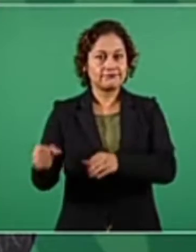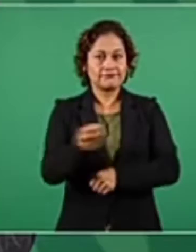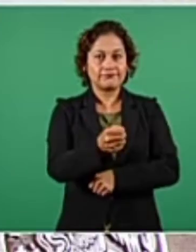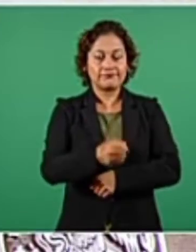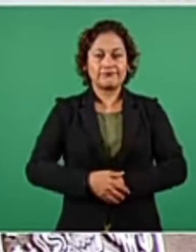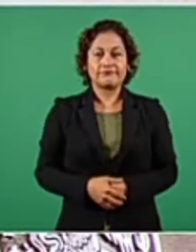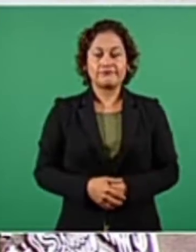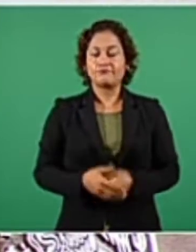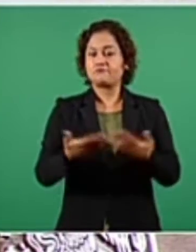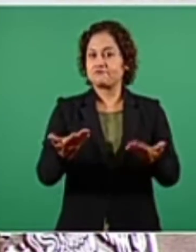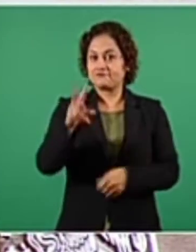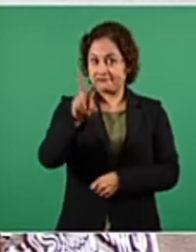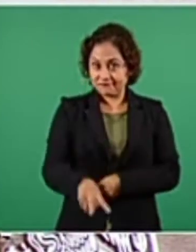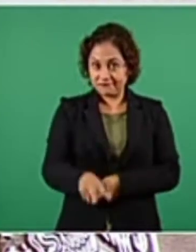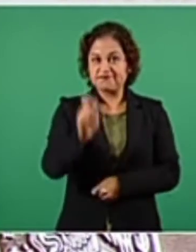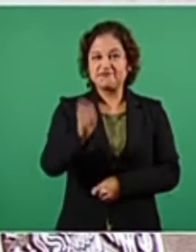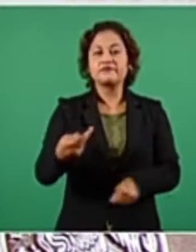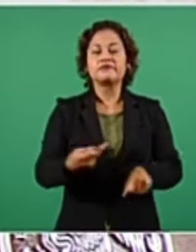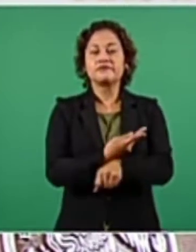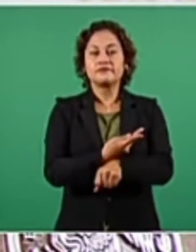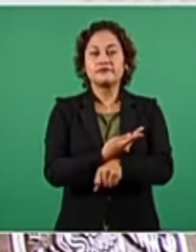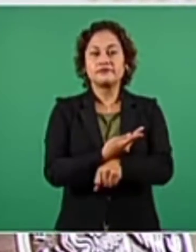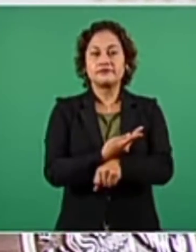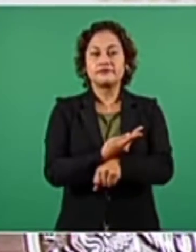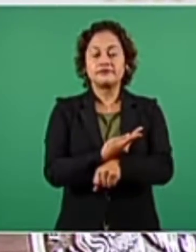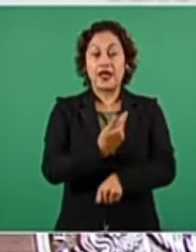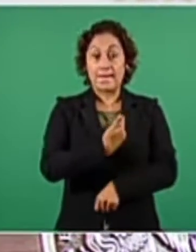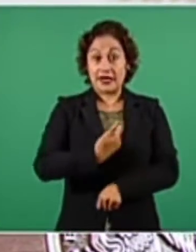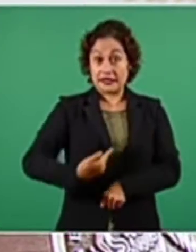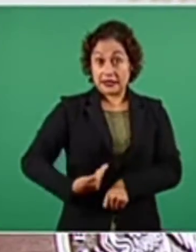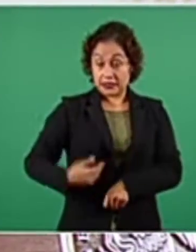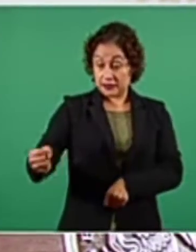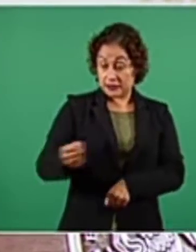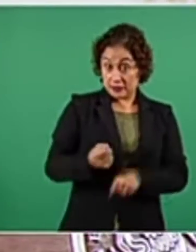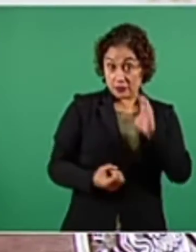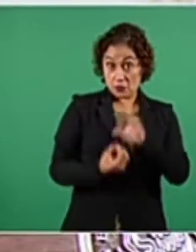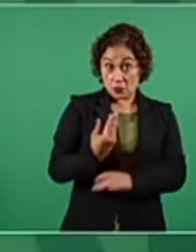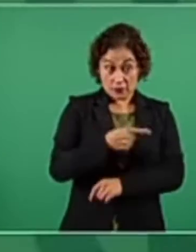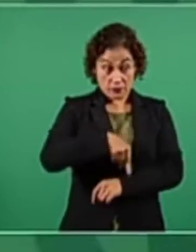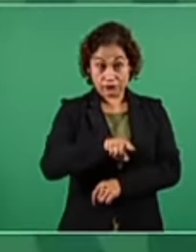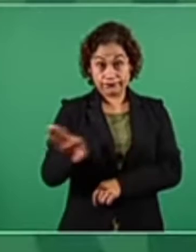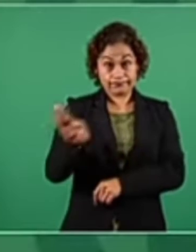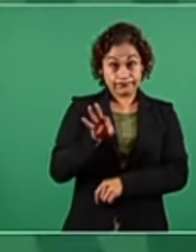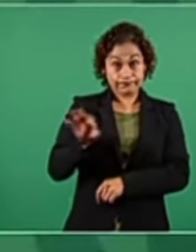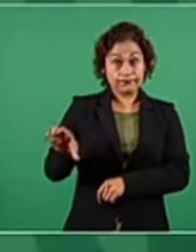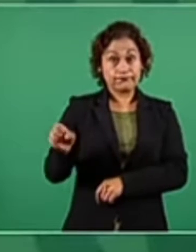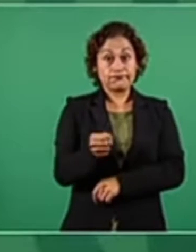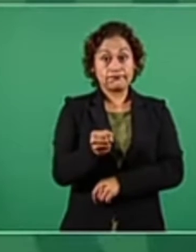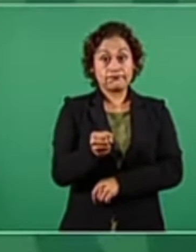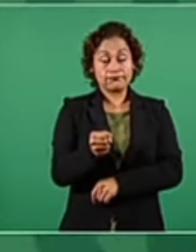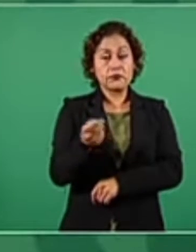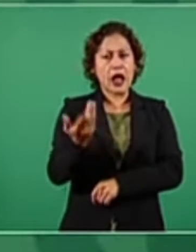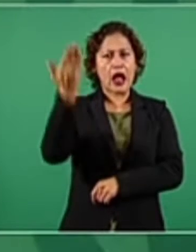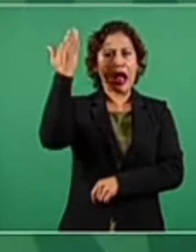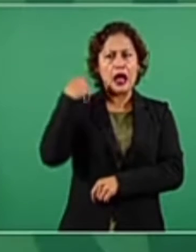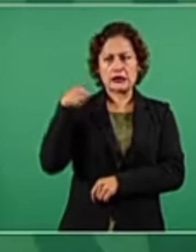Y resulta que el presidente que eligieron en una ocasión me insultó.